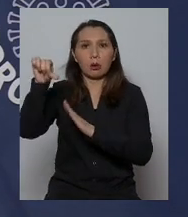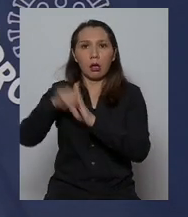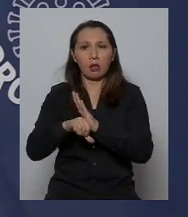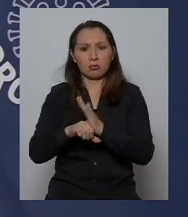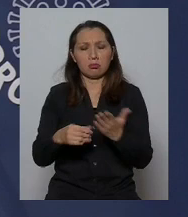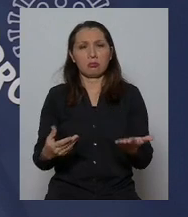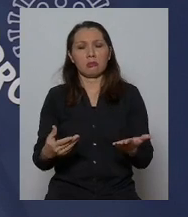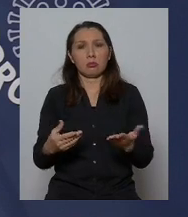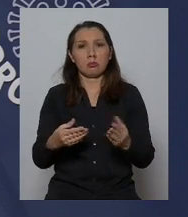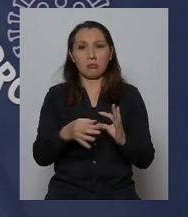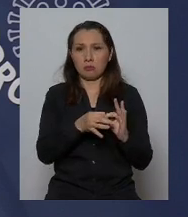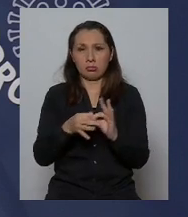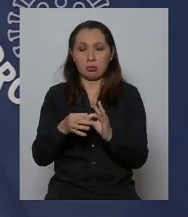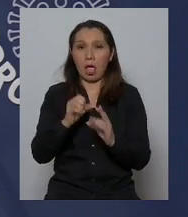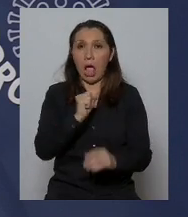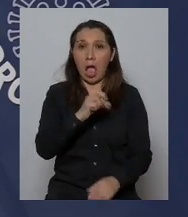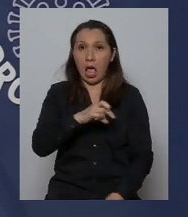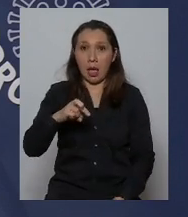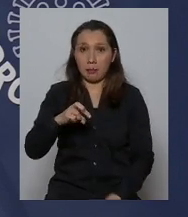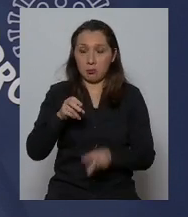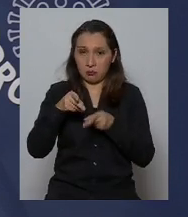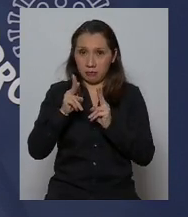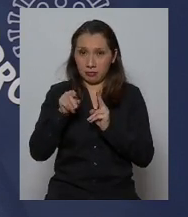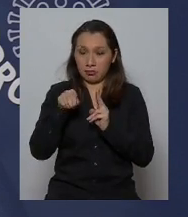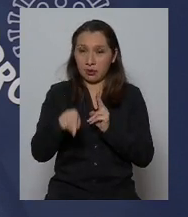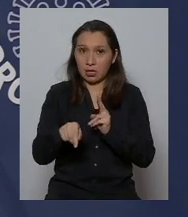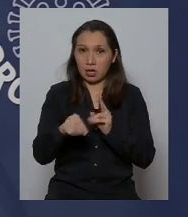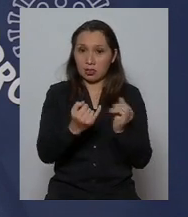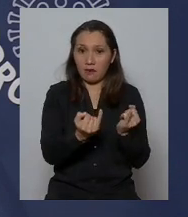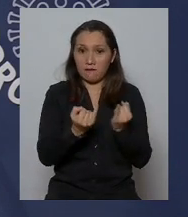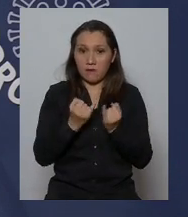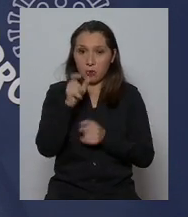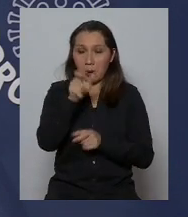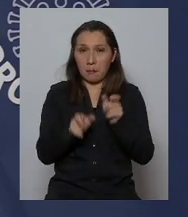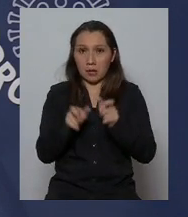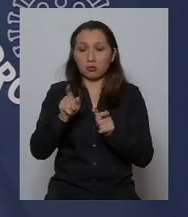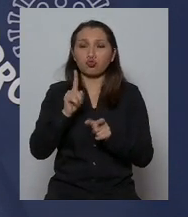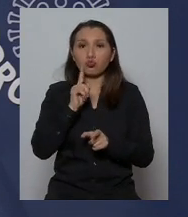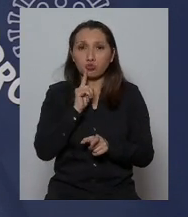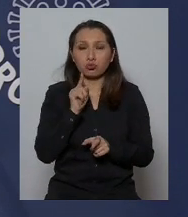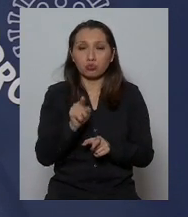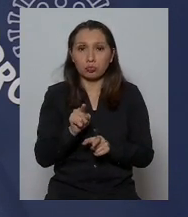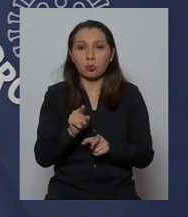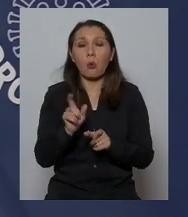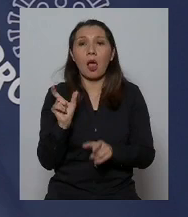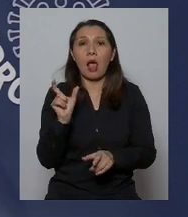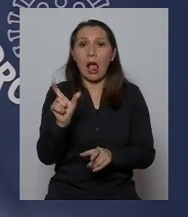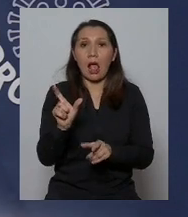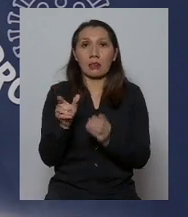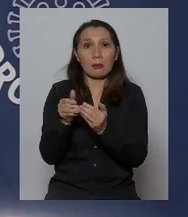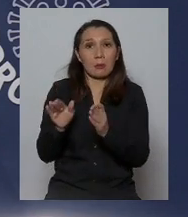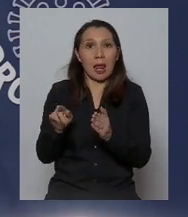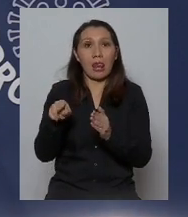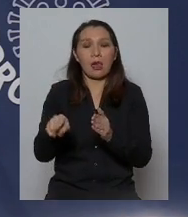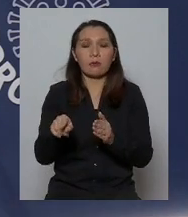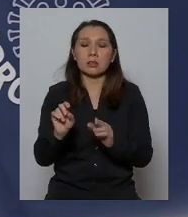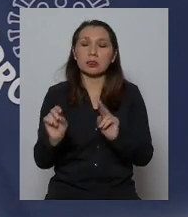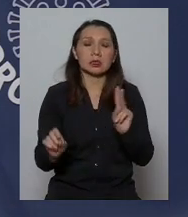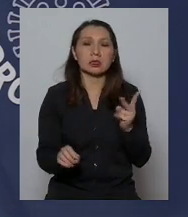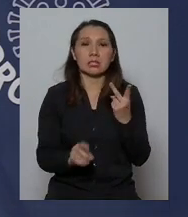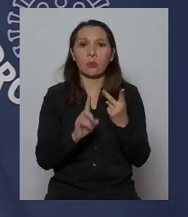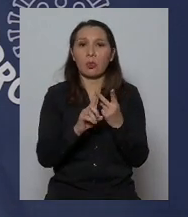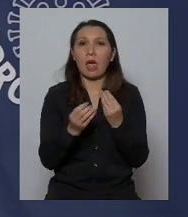aplicación y si es que a través de la misma aplicación se va a informar a las personas que tienen este carnet de alta y como segundo